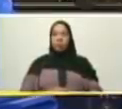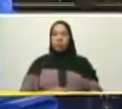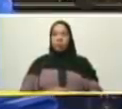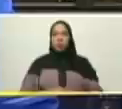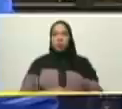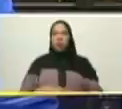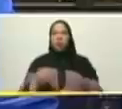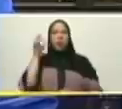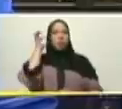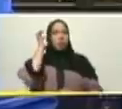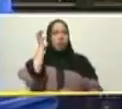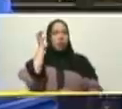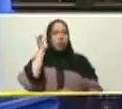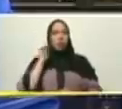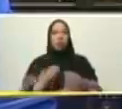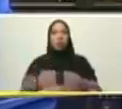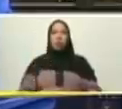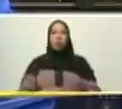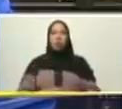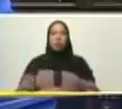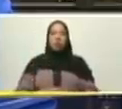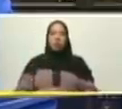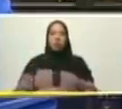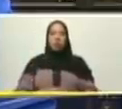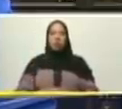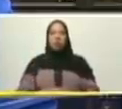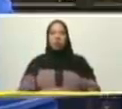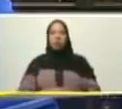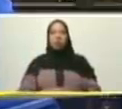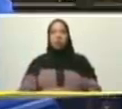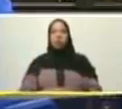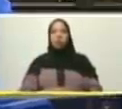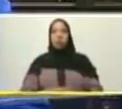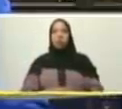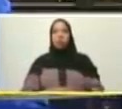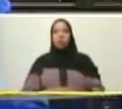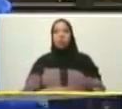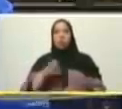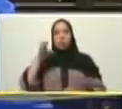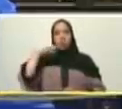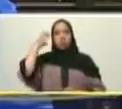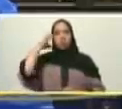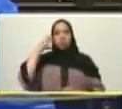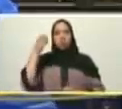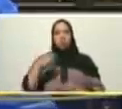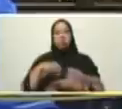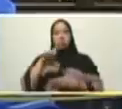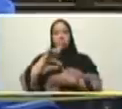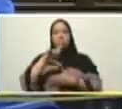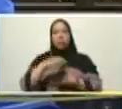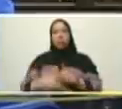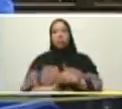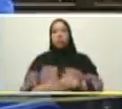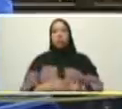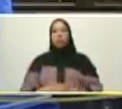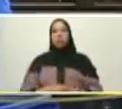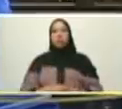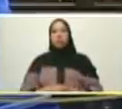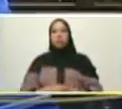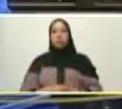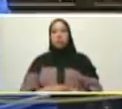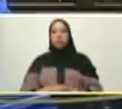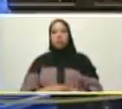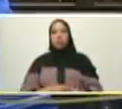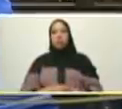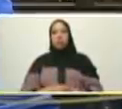la fundadora del feminismo en Europa y parte de América Latina Flora